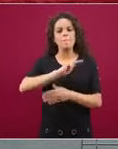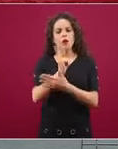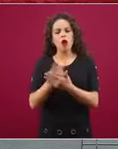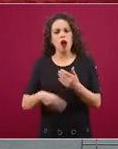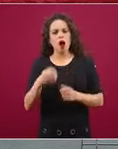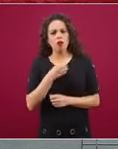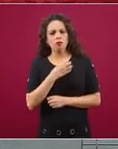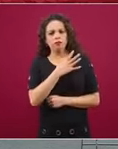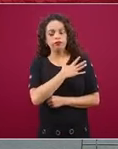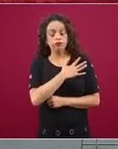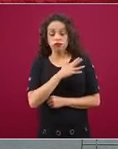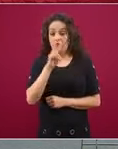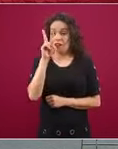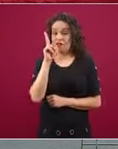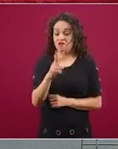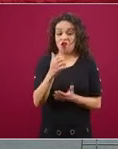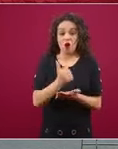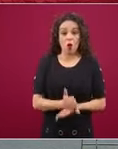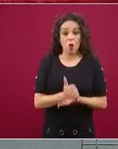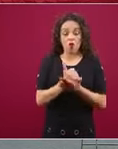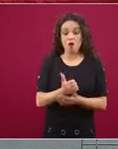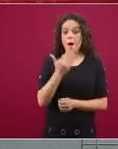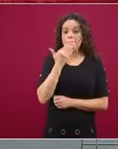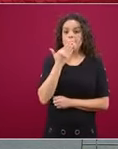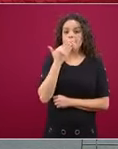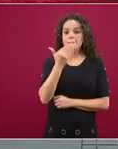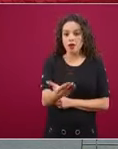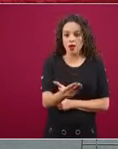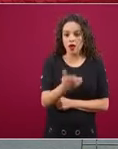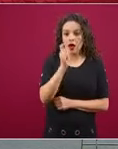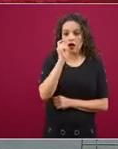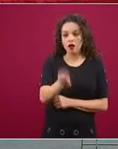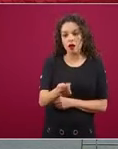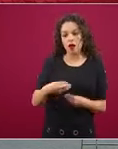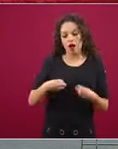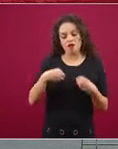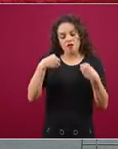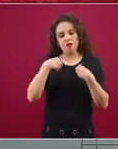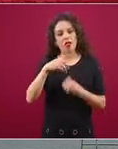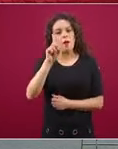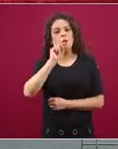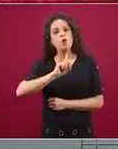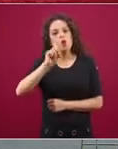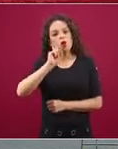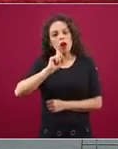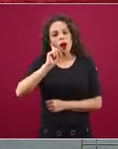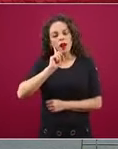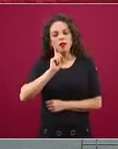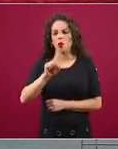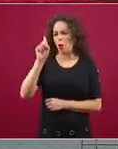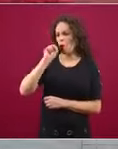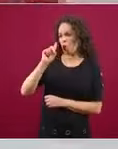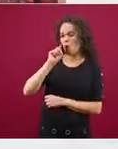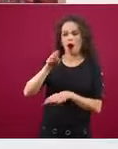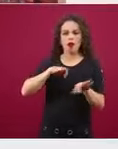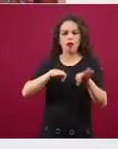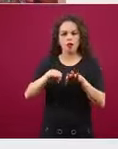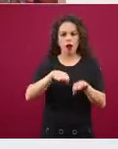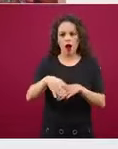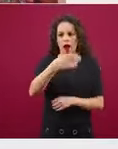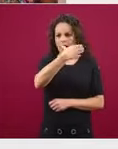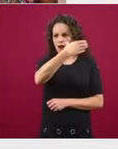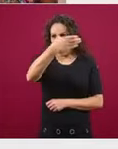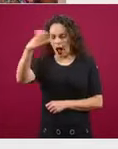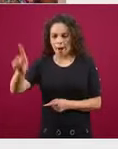la vida de las mujeres, de las mujeres del campo, de los estudiantes,